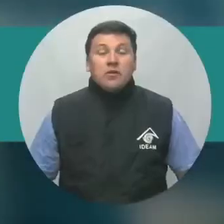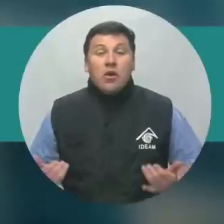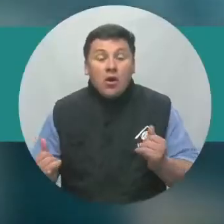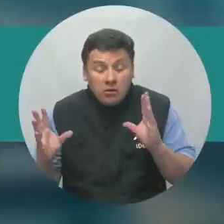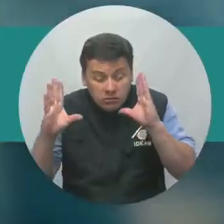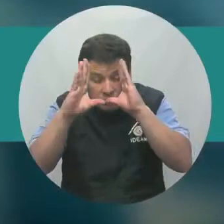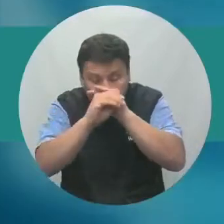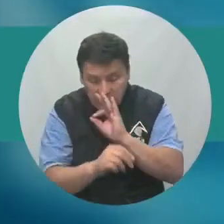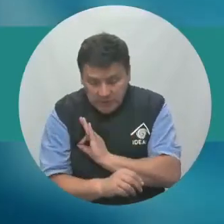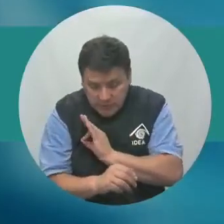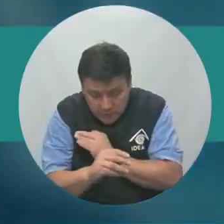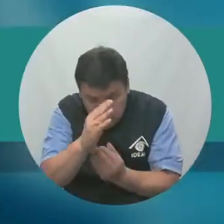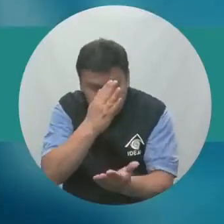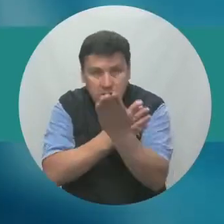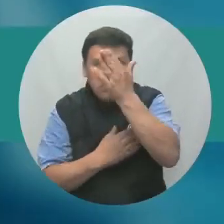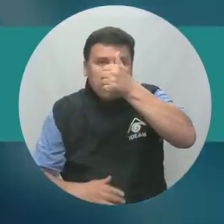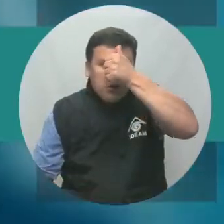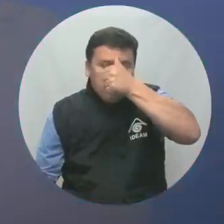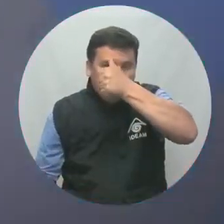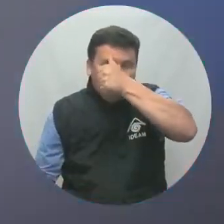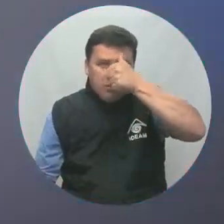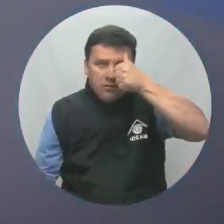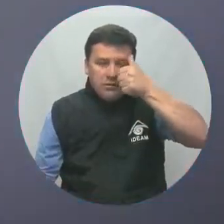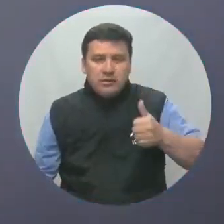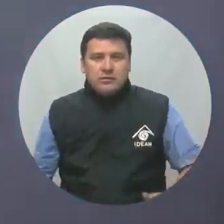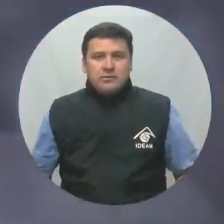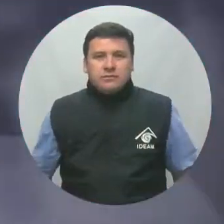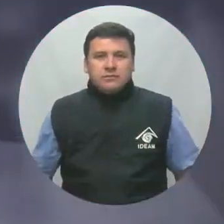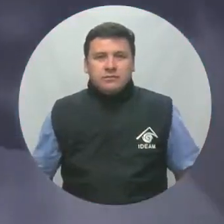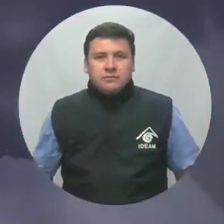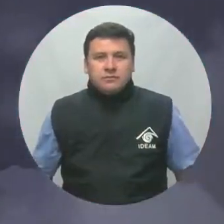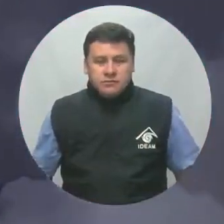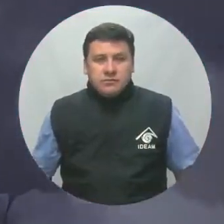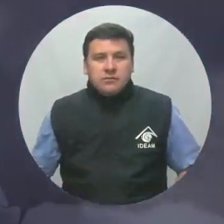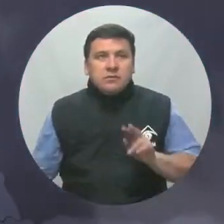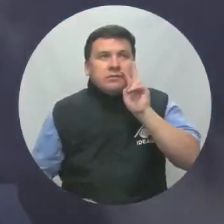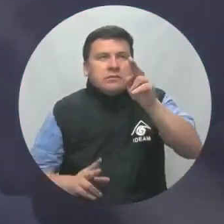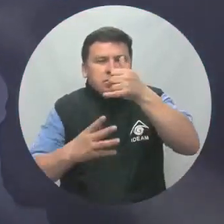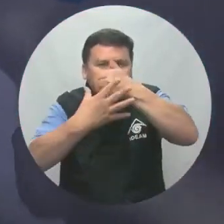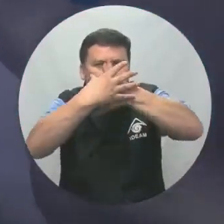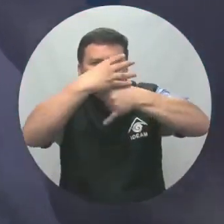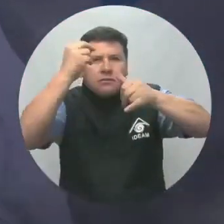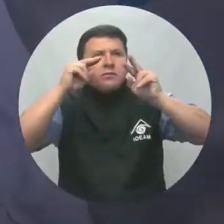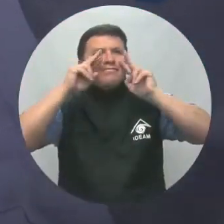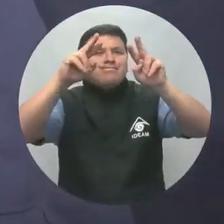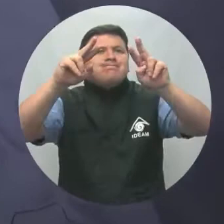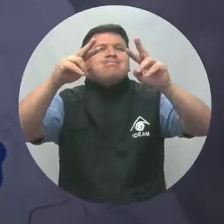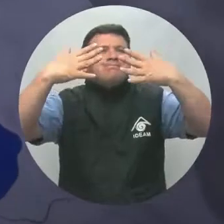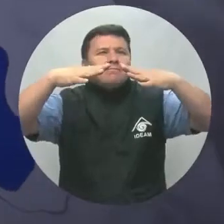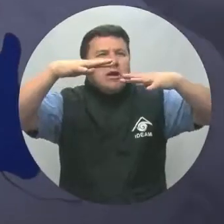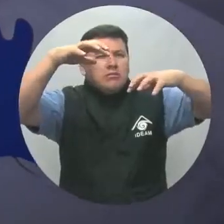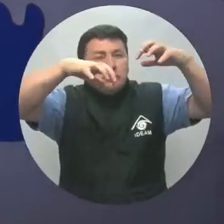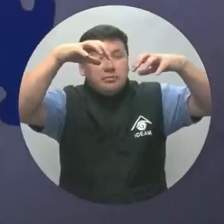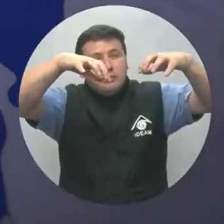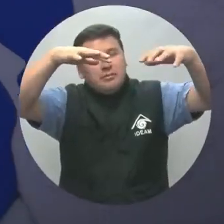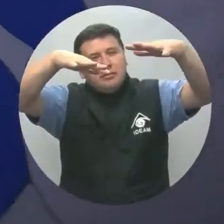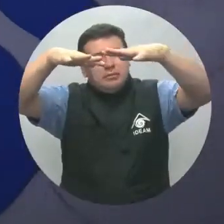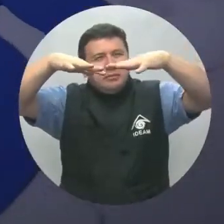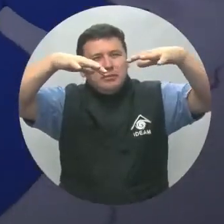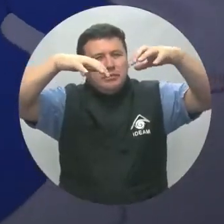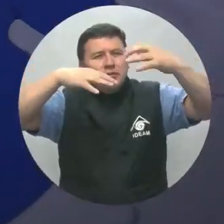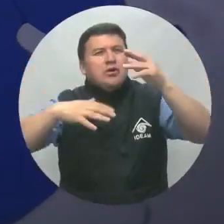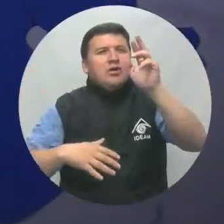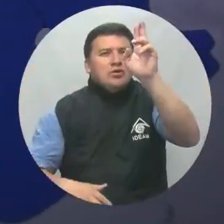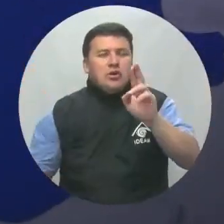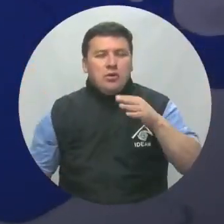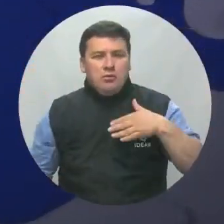de la noche del sábado y la madrugada del domingo. La zona suroccidental del Caribe colombiano se cubrirá con lluvias que se concentrarán